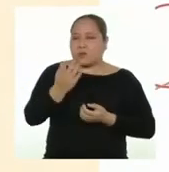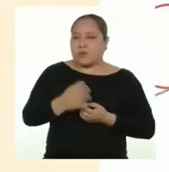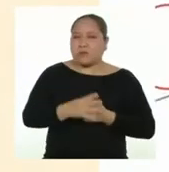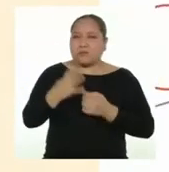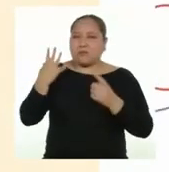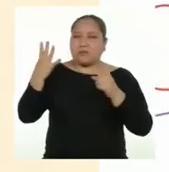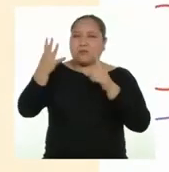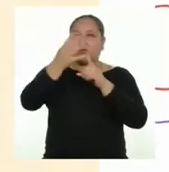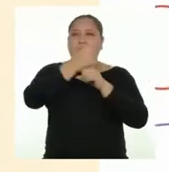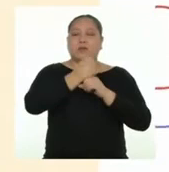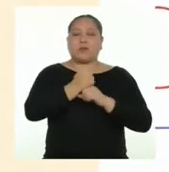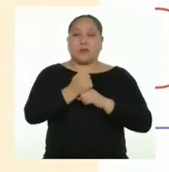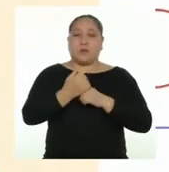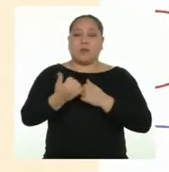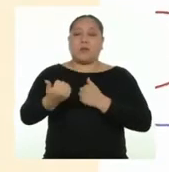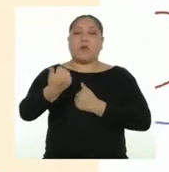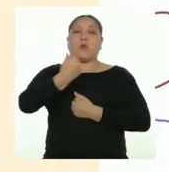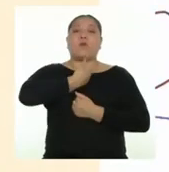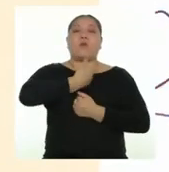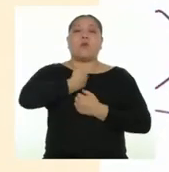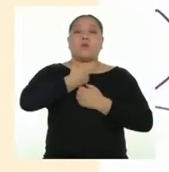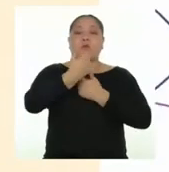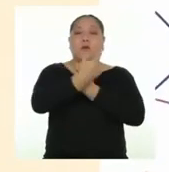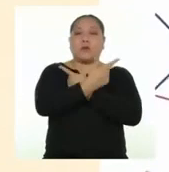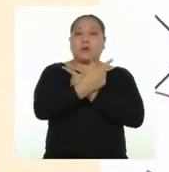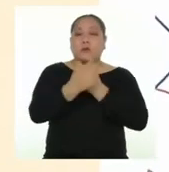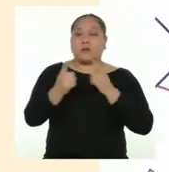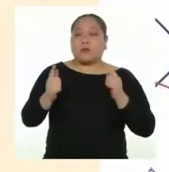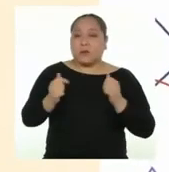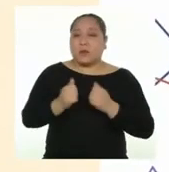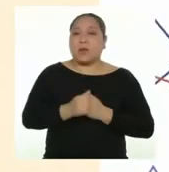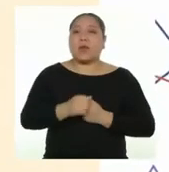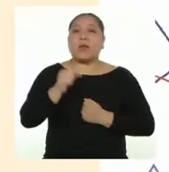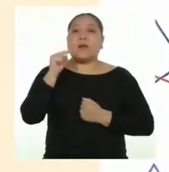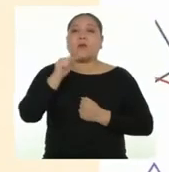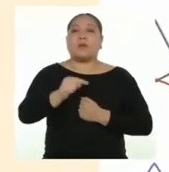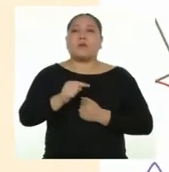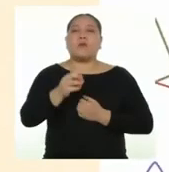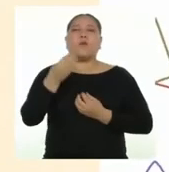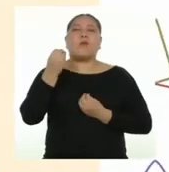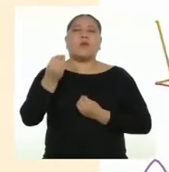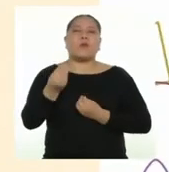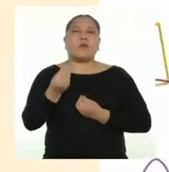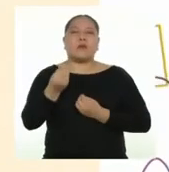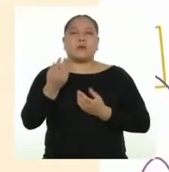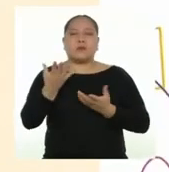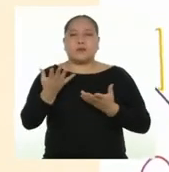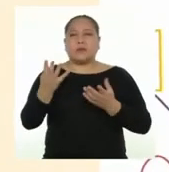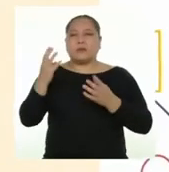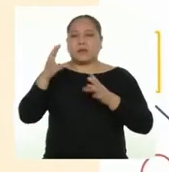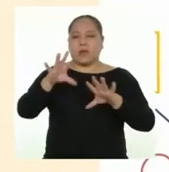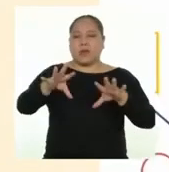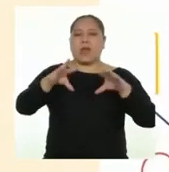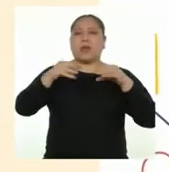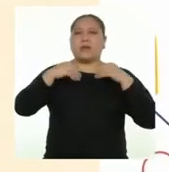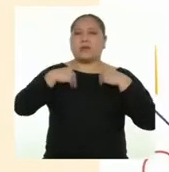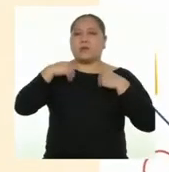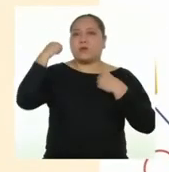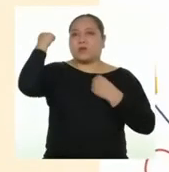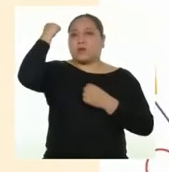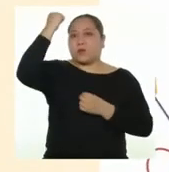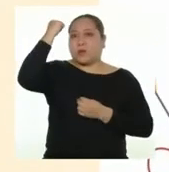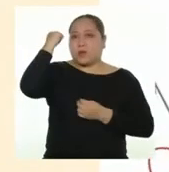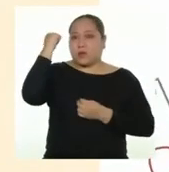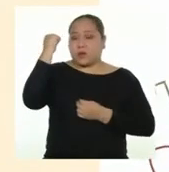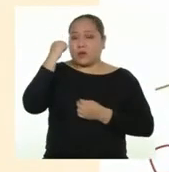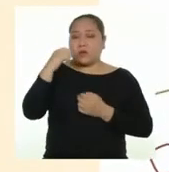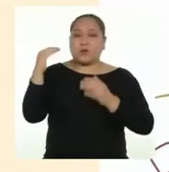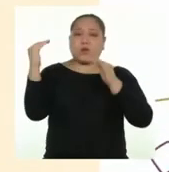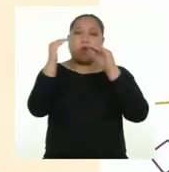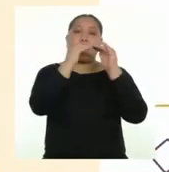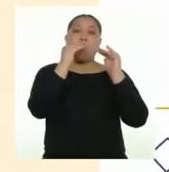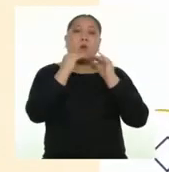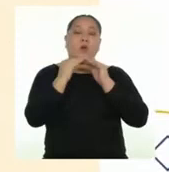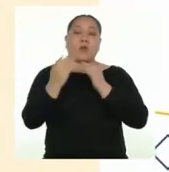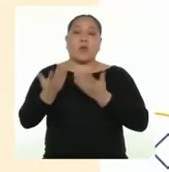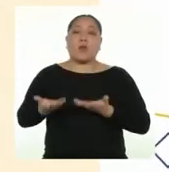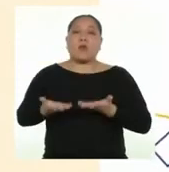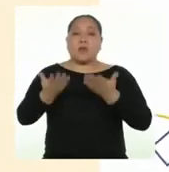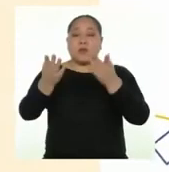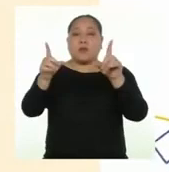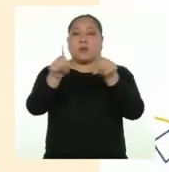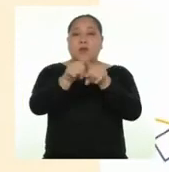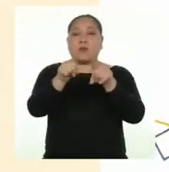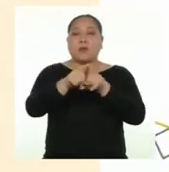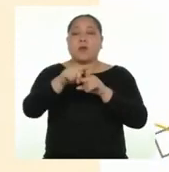Alcanzar la plena autonomía económica, física y política asegura que se cumplan sus derechos en igualdad de condiciones. Y por tanto,